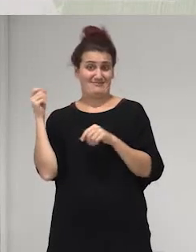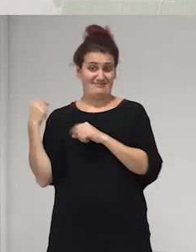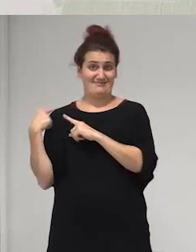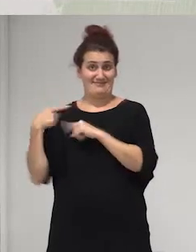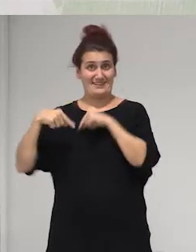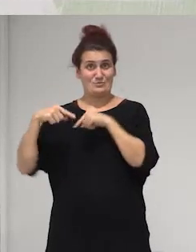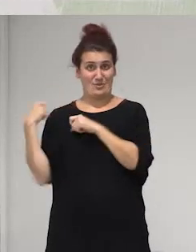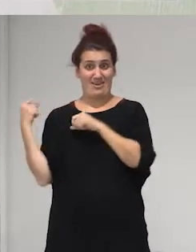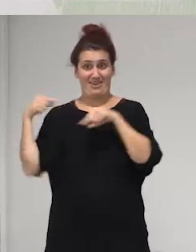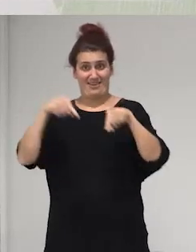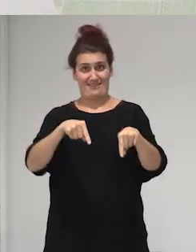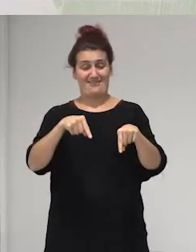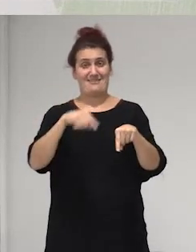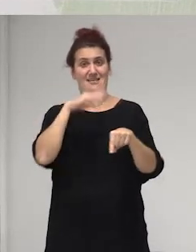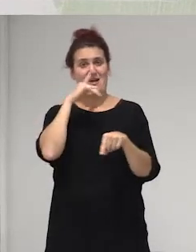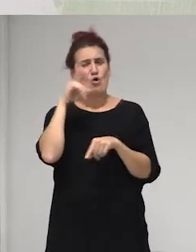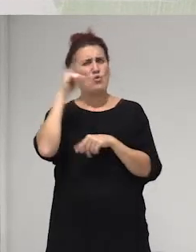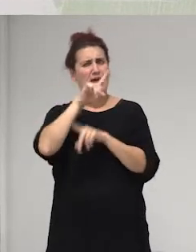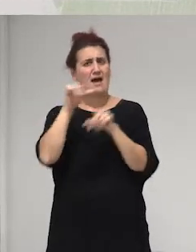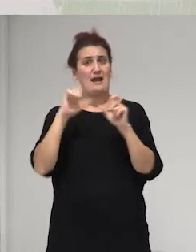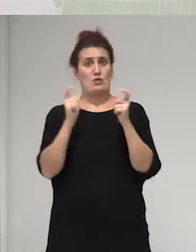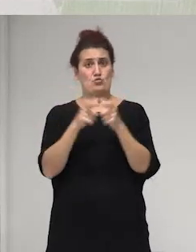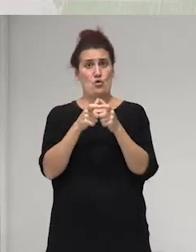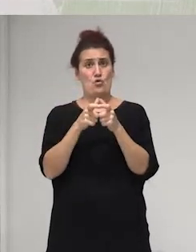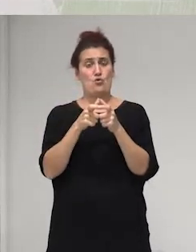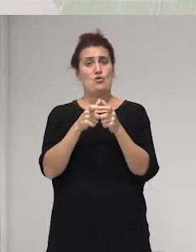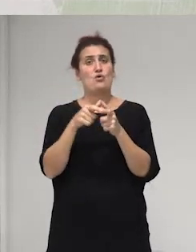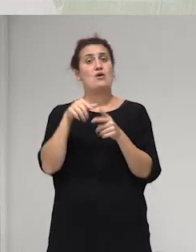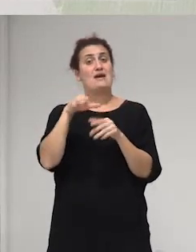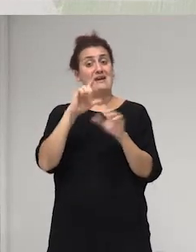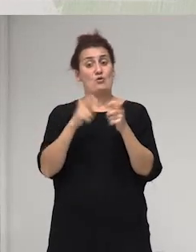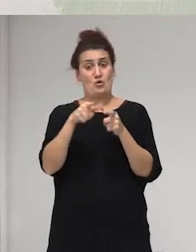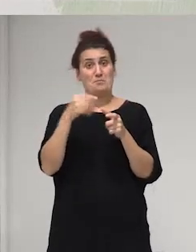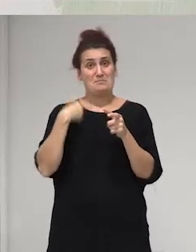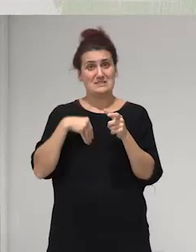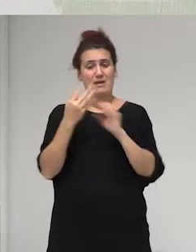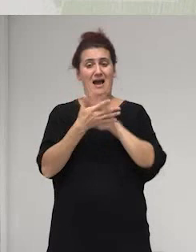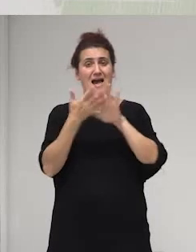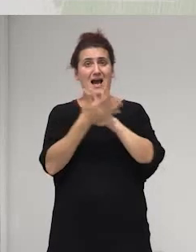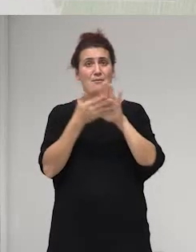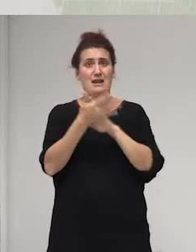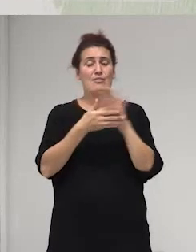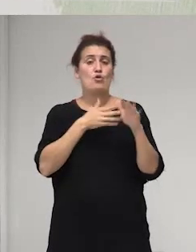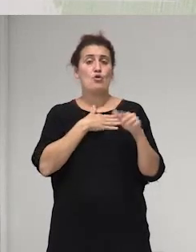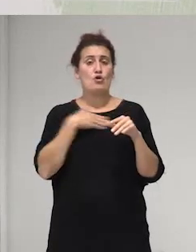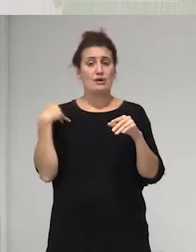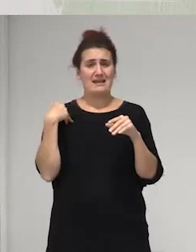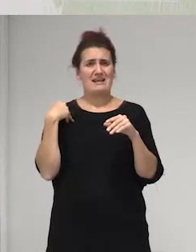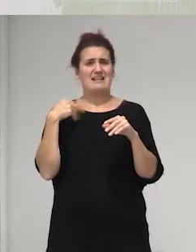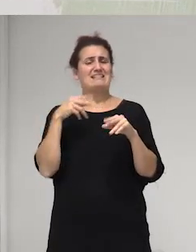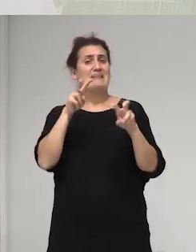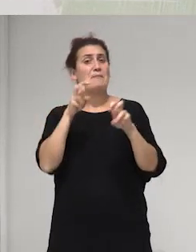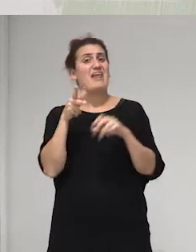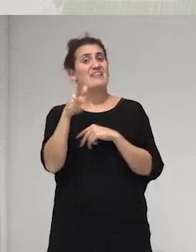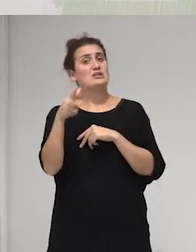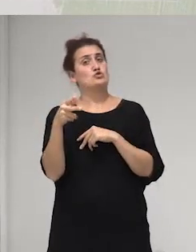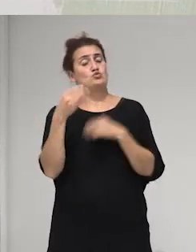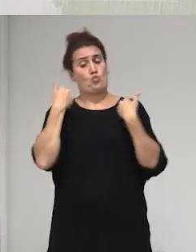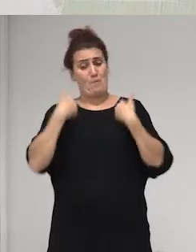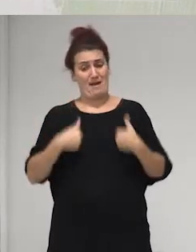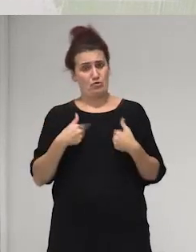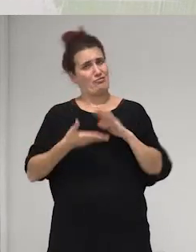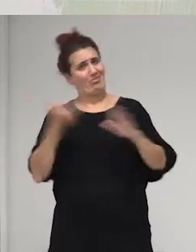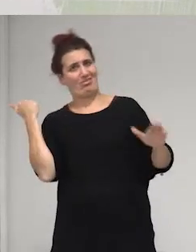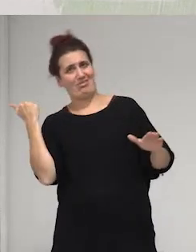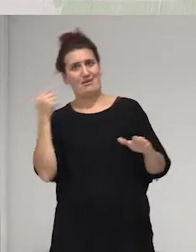reunión en donde están tratando de destituir al Procurador de Derechos Humanos una persona que